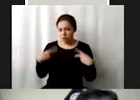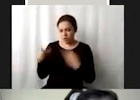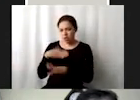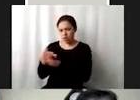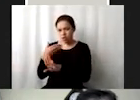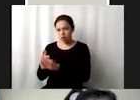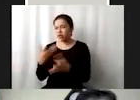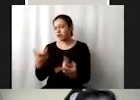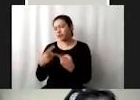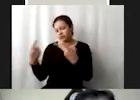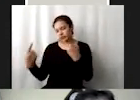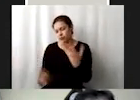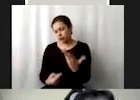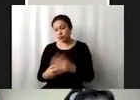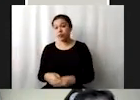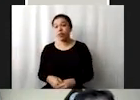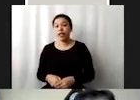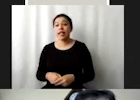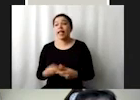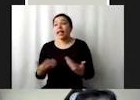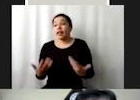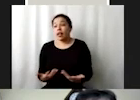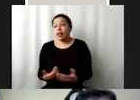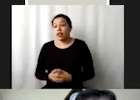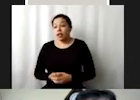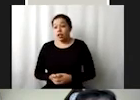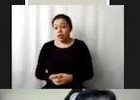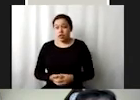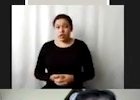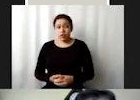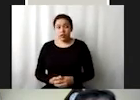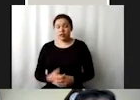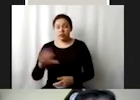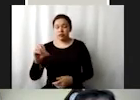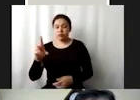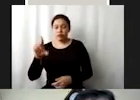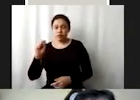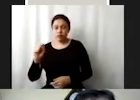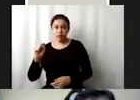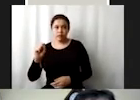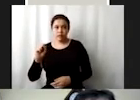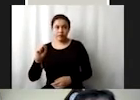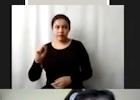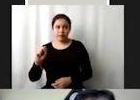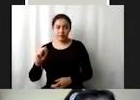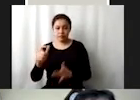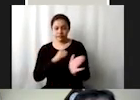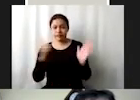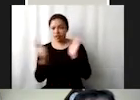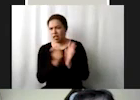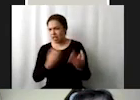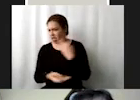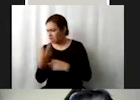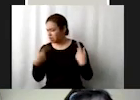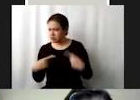otras cosas y el marco pues de los ODS es aplicable a todas las personas en todas partes